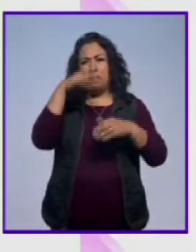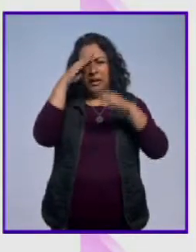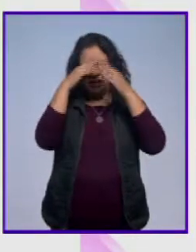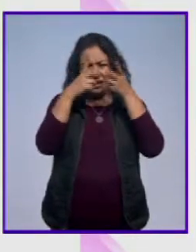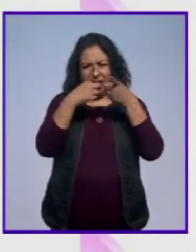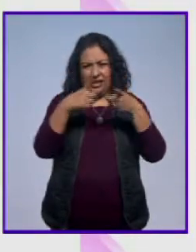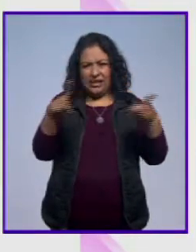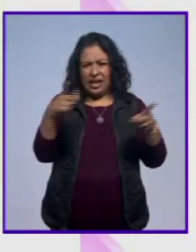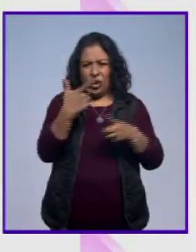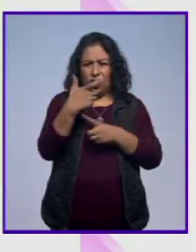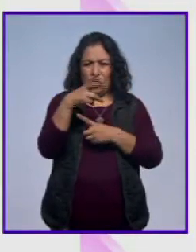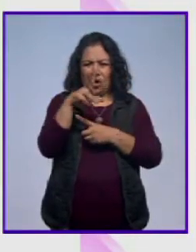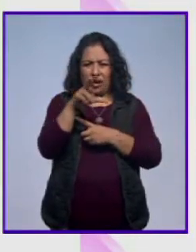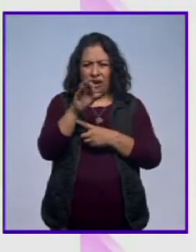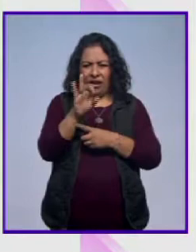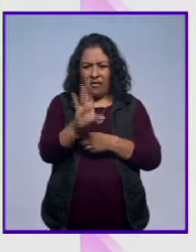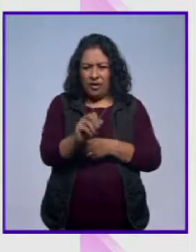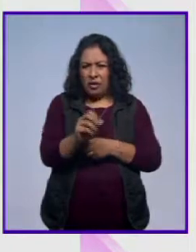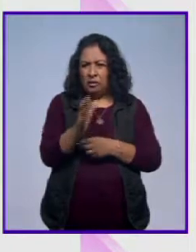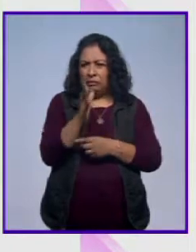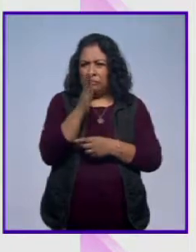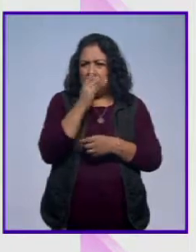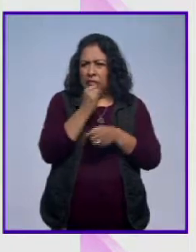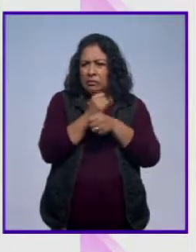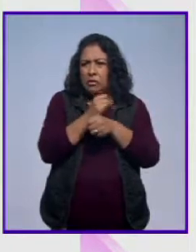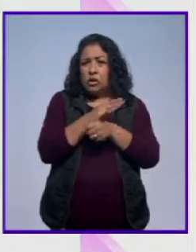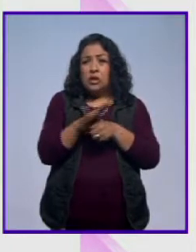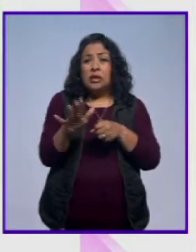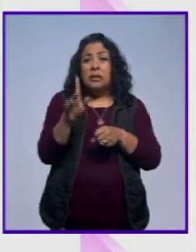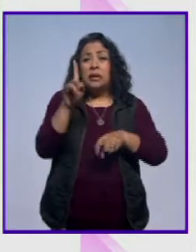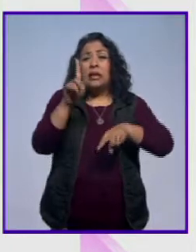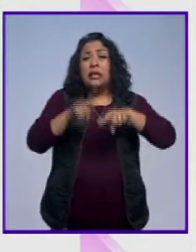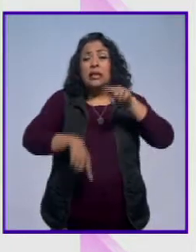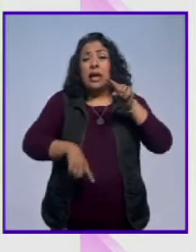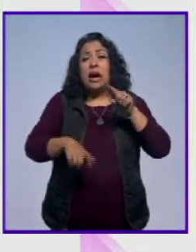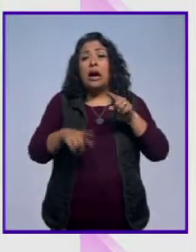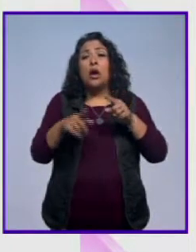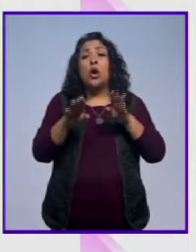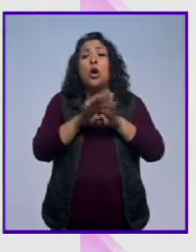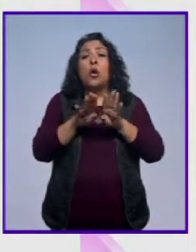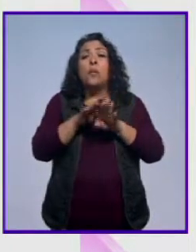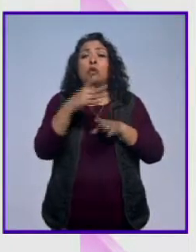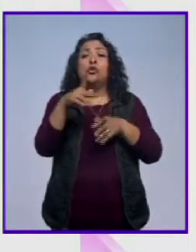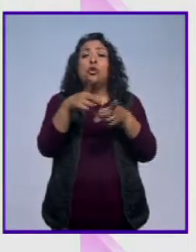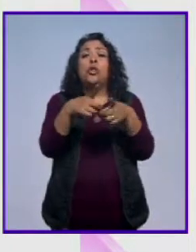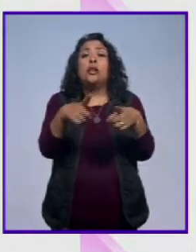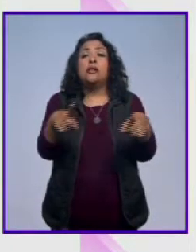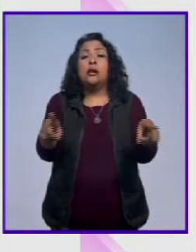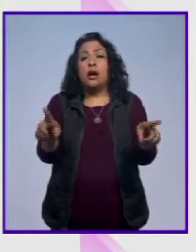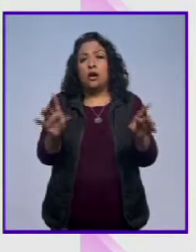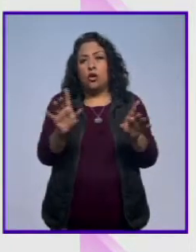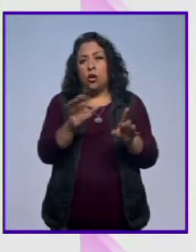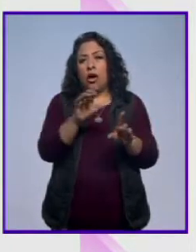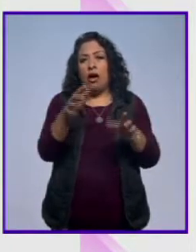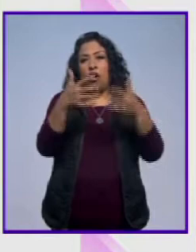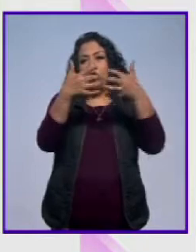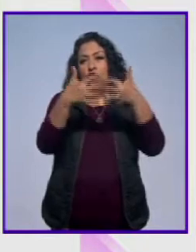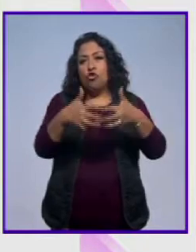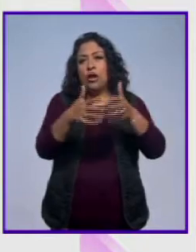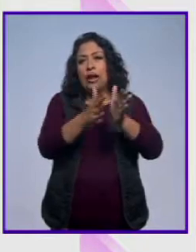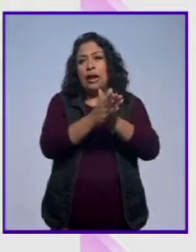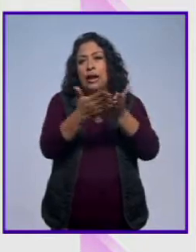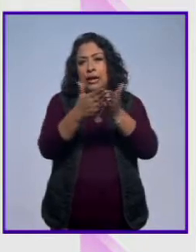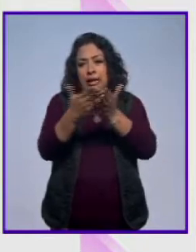desarrollo del arte gráfico sin dejar de ver también el desarrollo de la industria editorial.